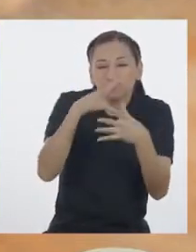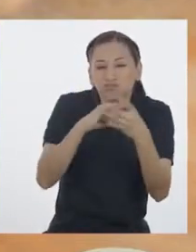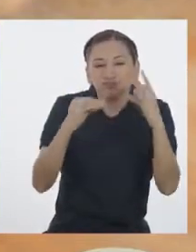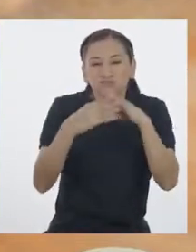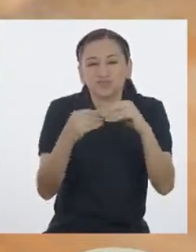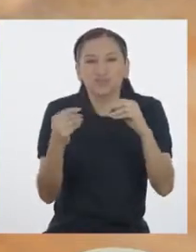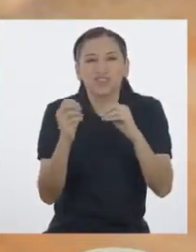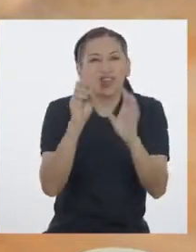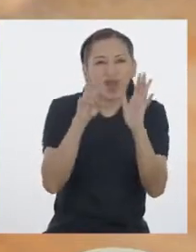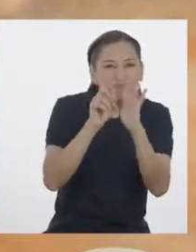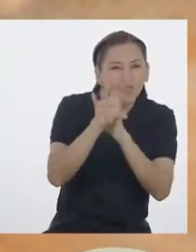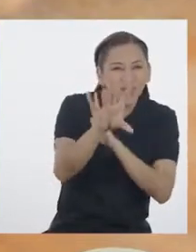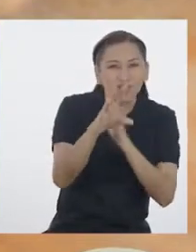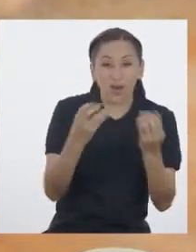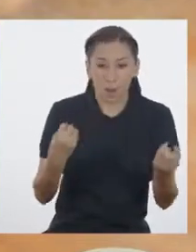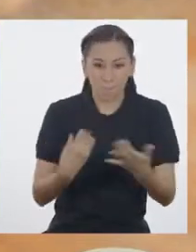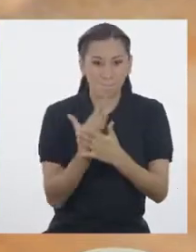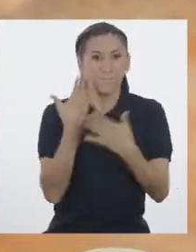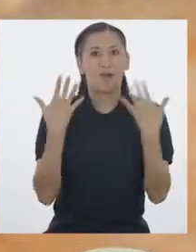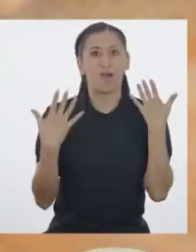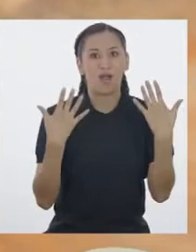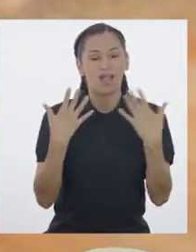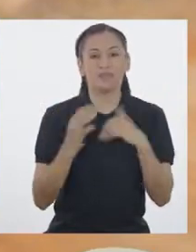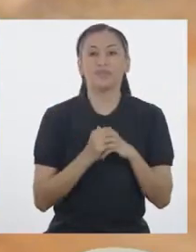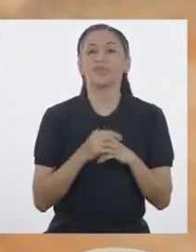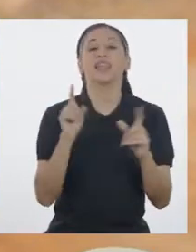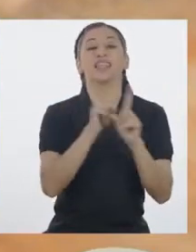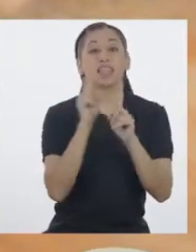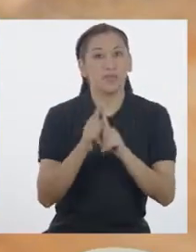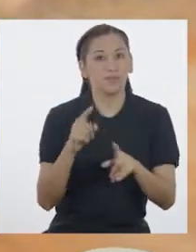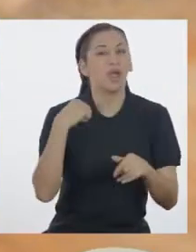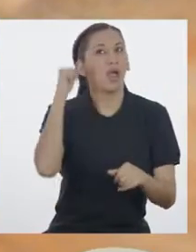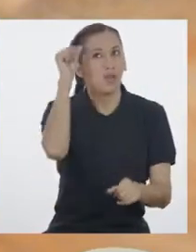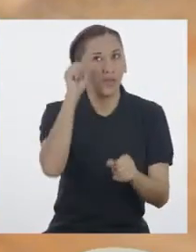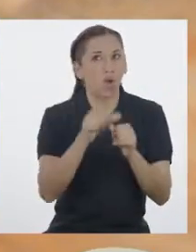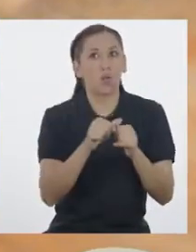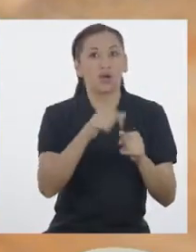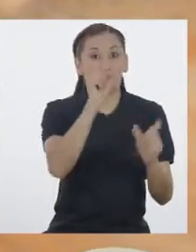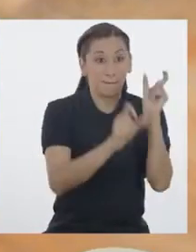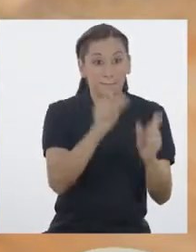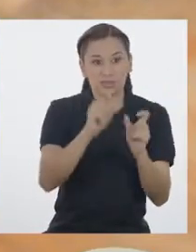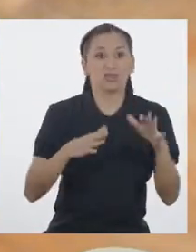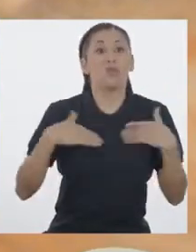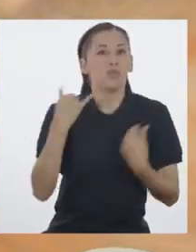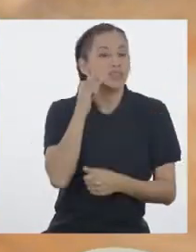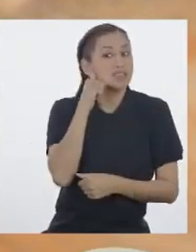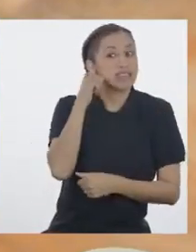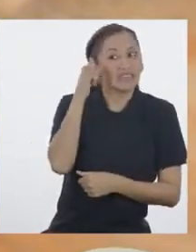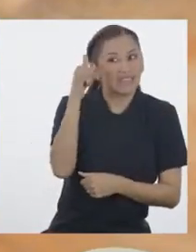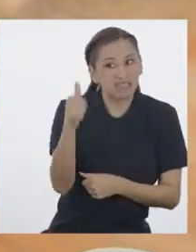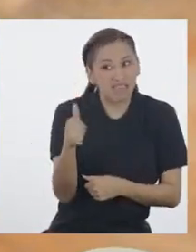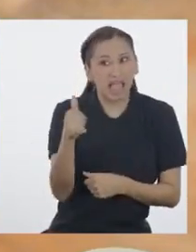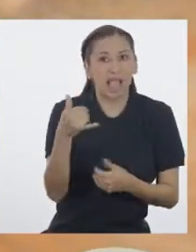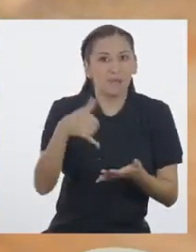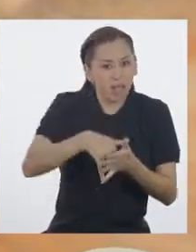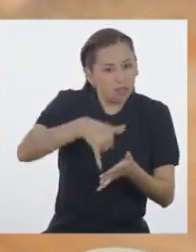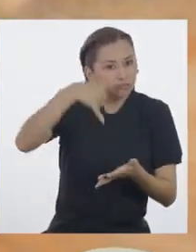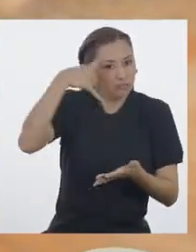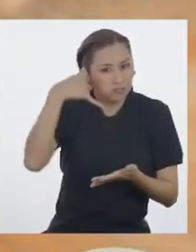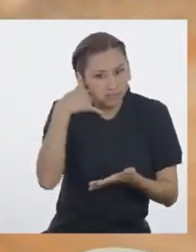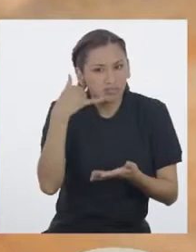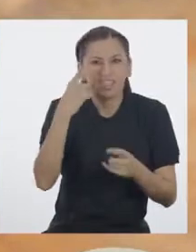También recuerdo que la gente podía llamar y expresar su opinión sobre